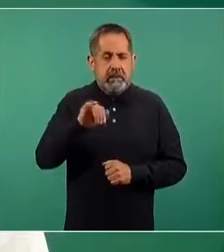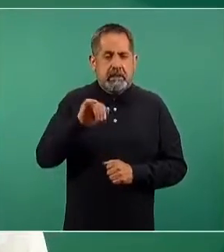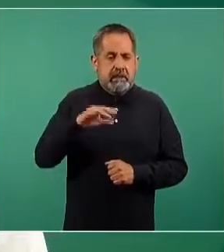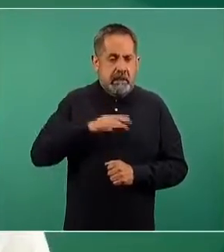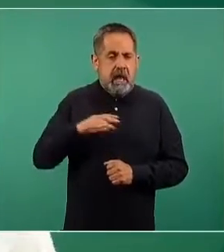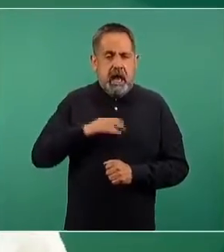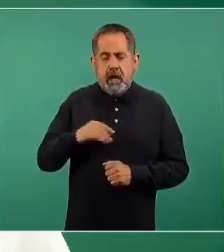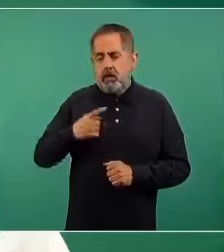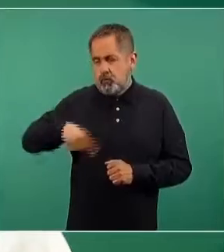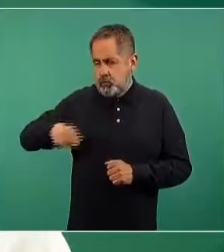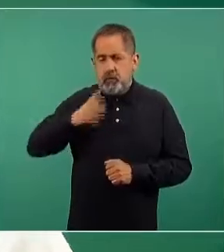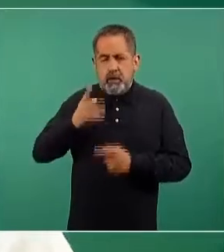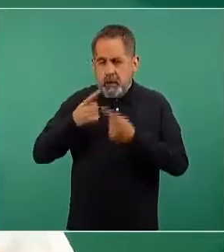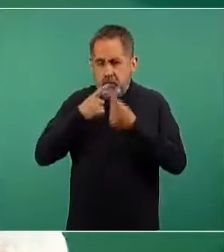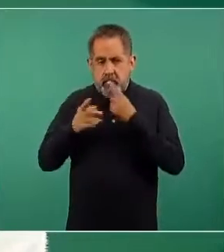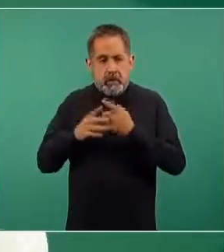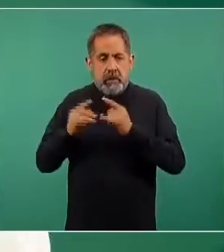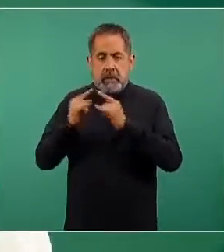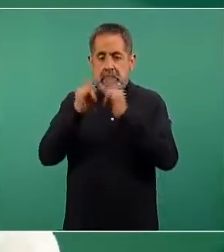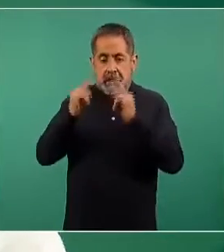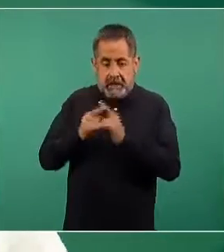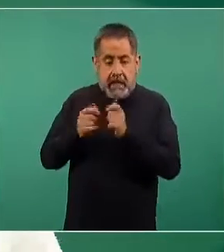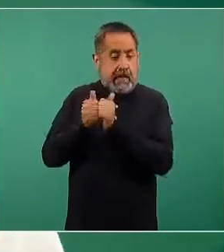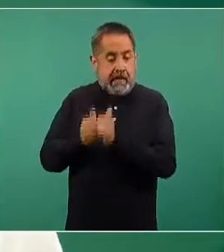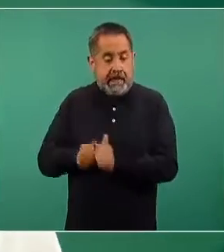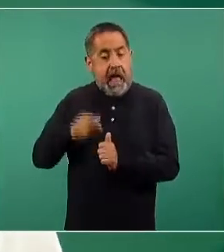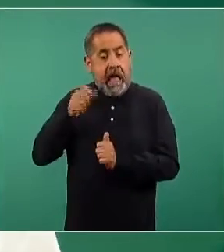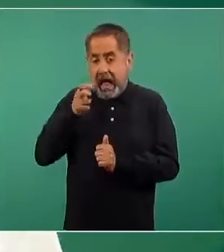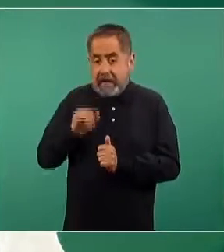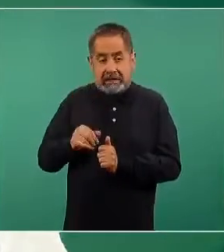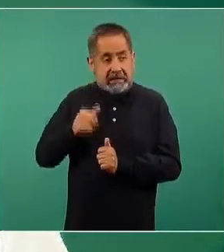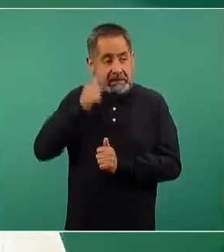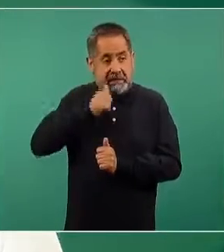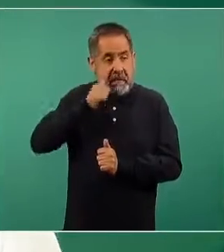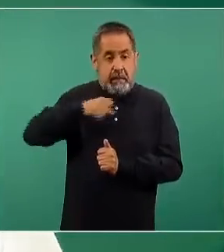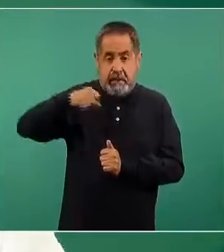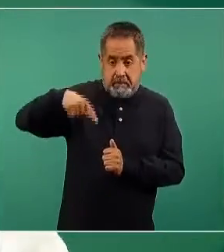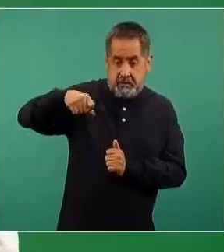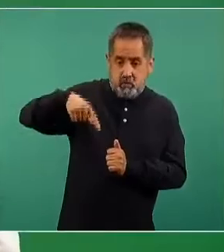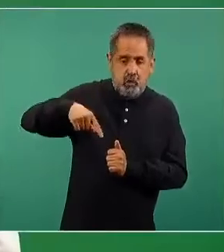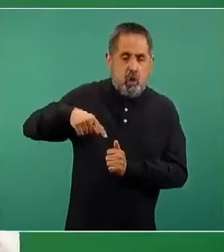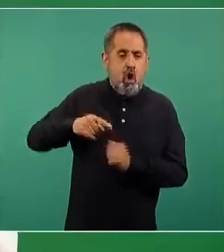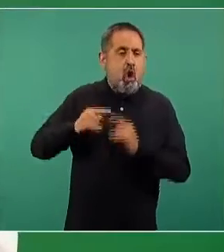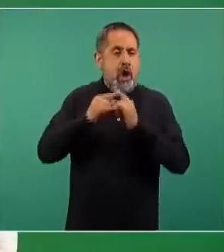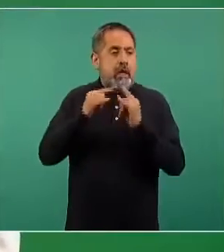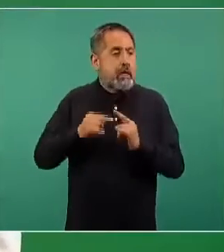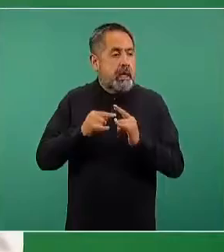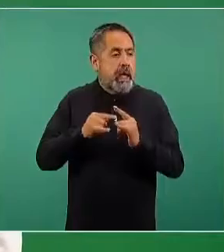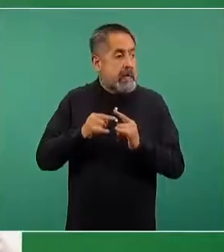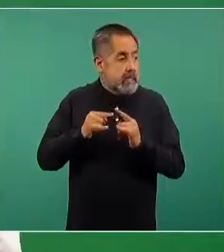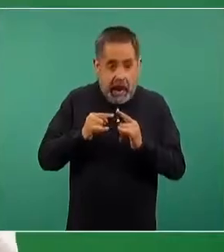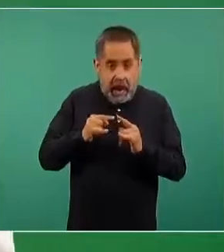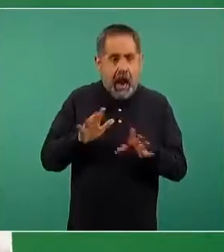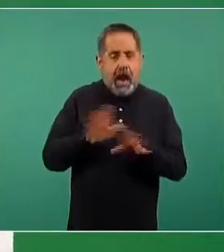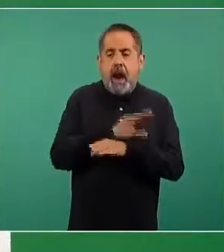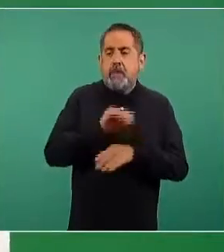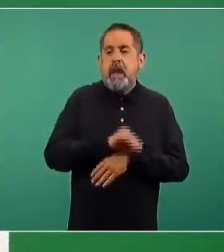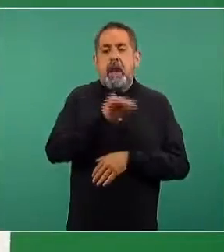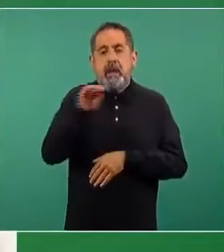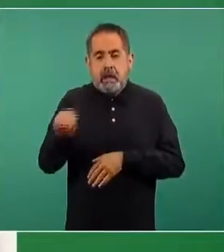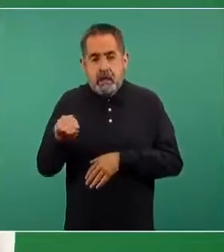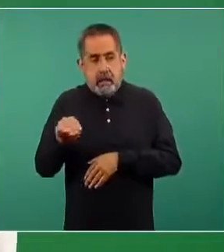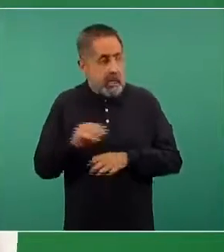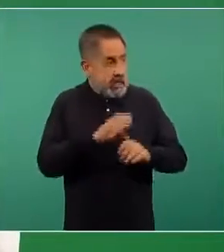que hemos comentado, los puestos no son fijos, son en su gran mayoría puestos itinerantes. Esto quiere decir, se